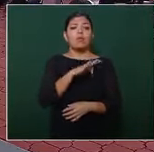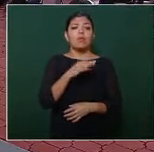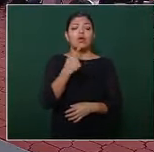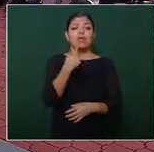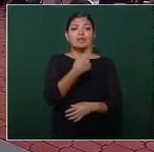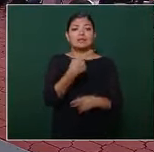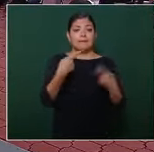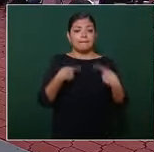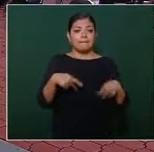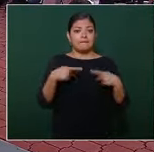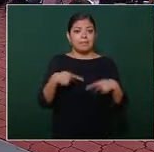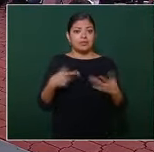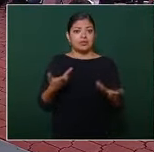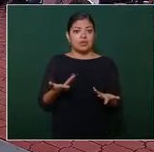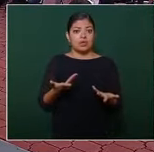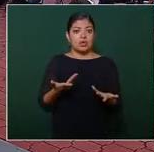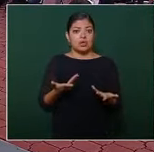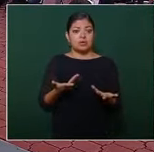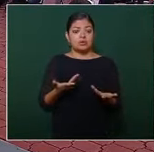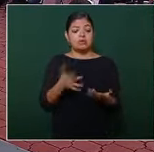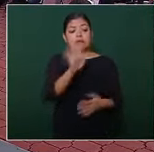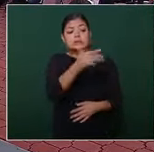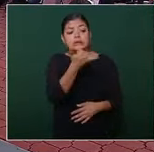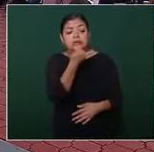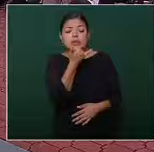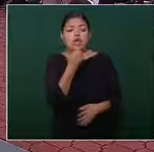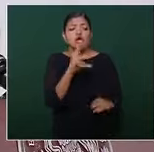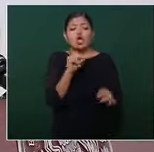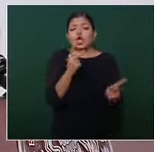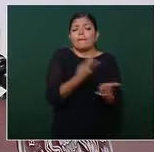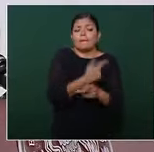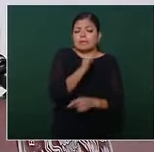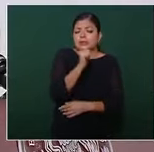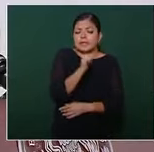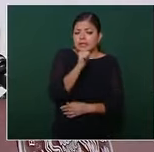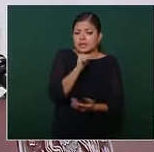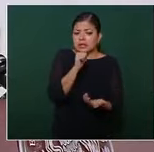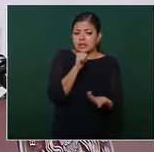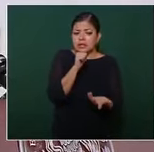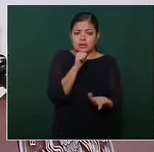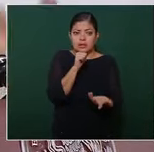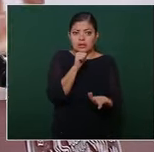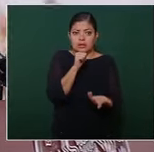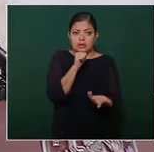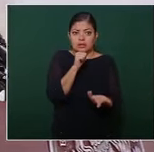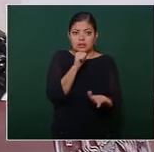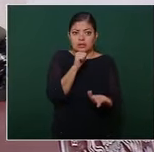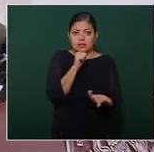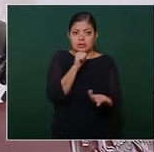a suceder nada nada porque